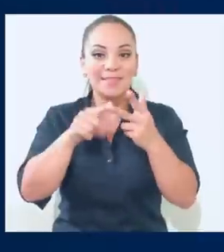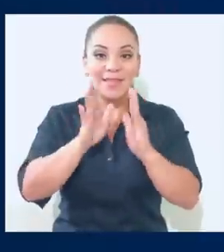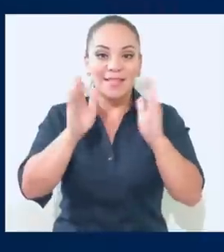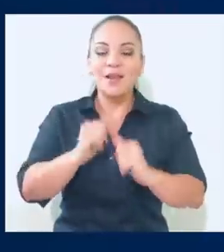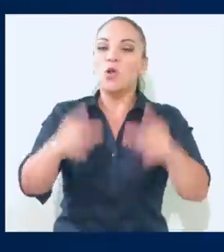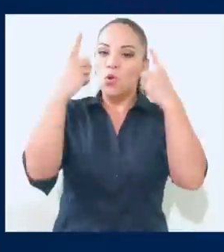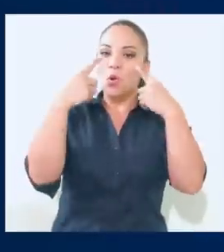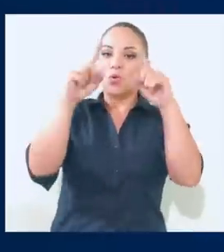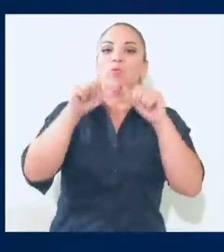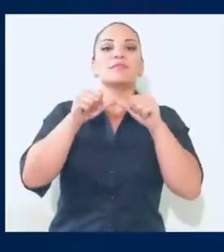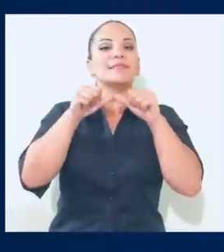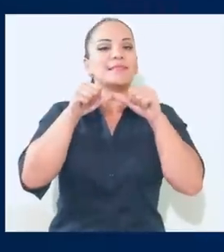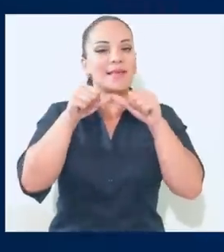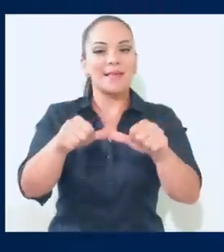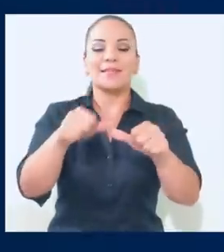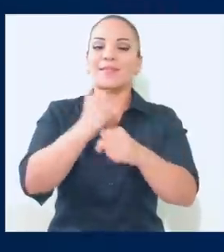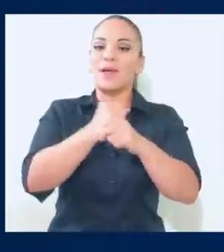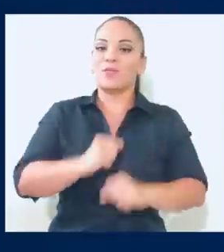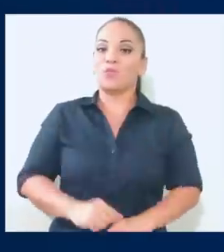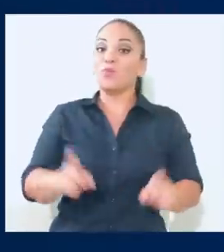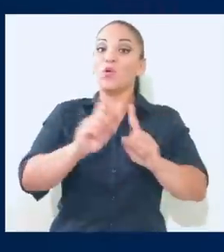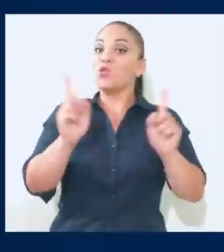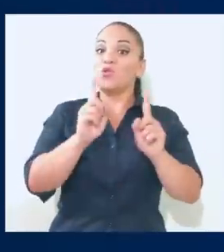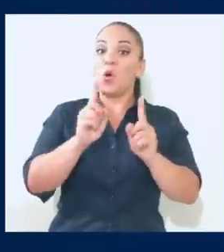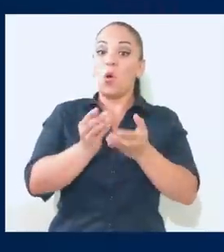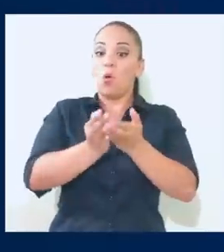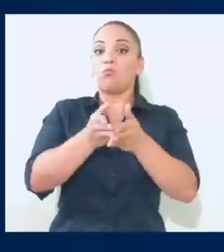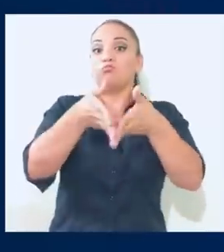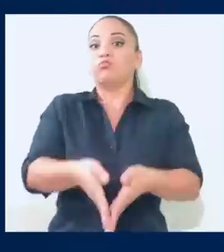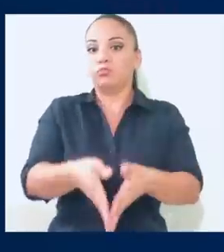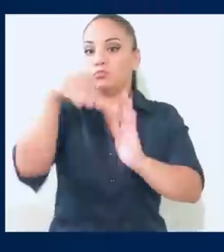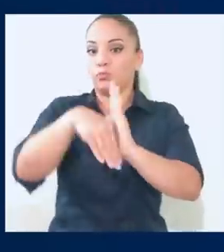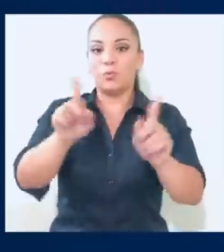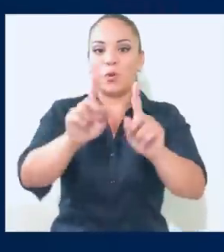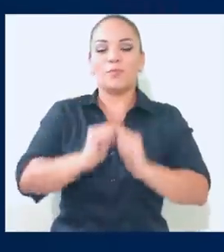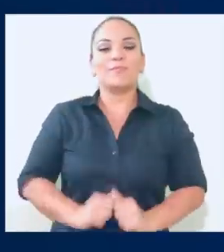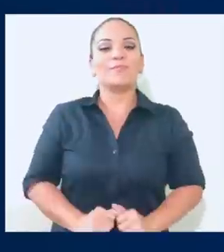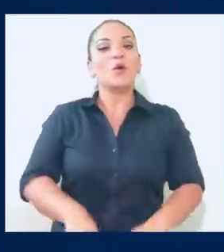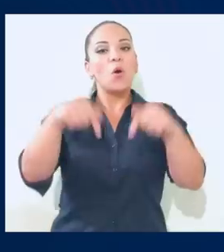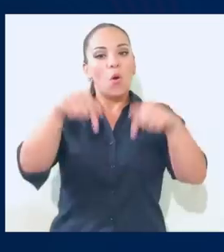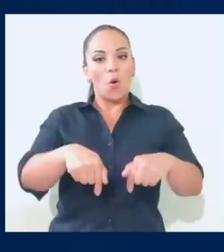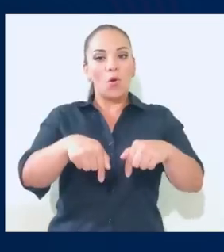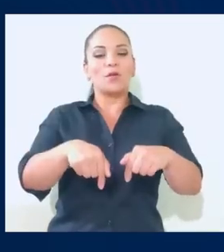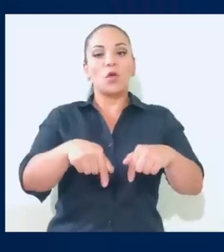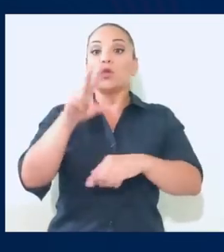pudo mantenerse a flote, no se nos hundió. Y es que hoy no solo celebramos que Conatra Mar